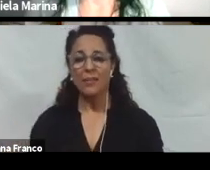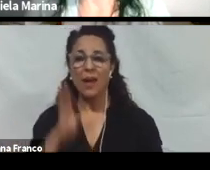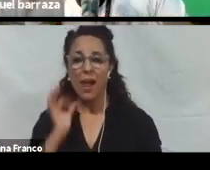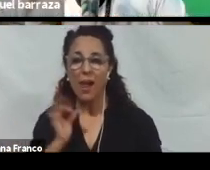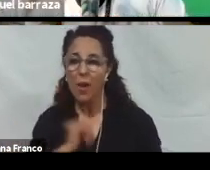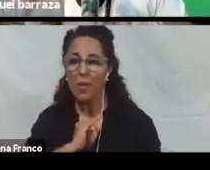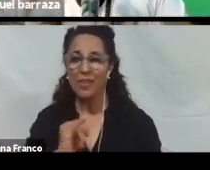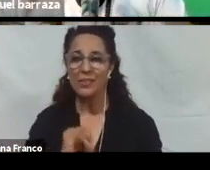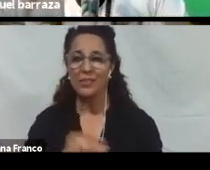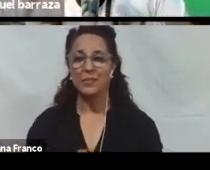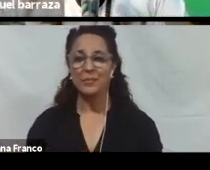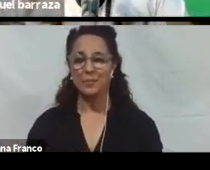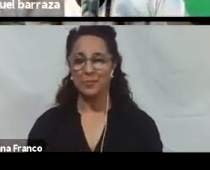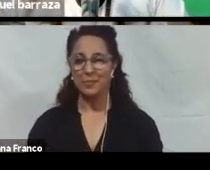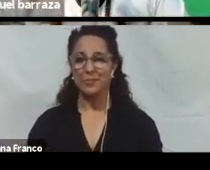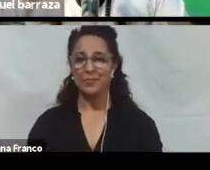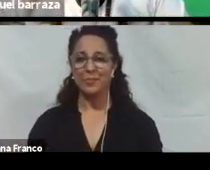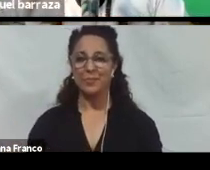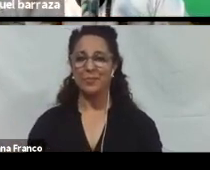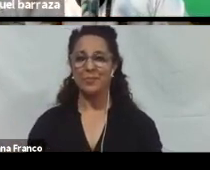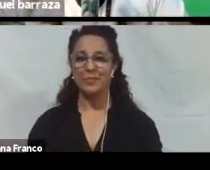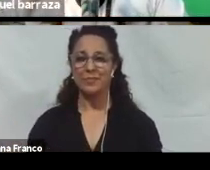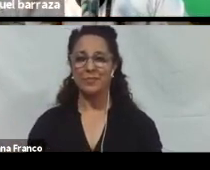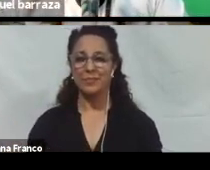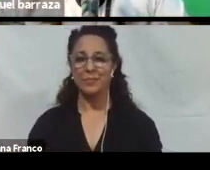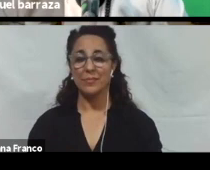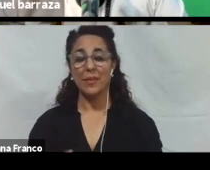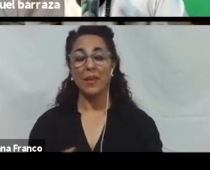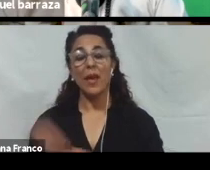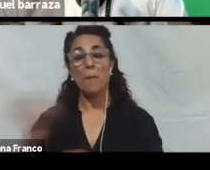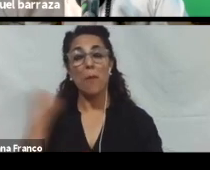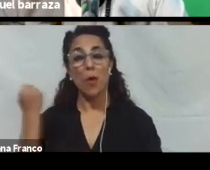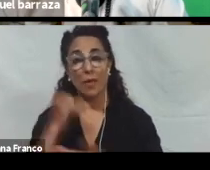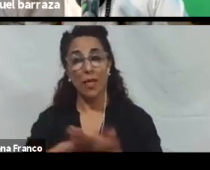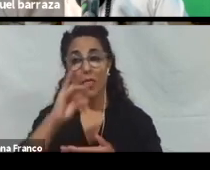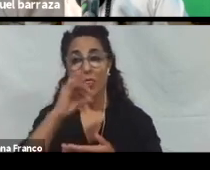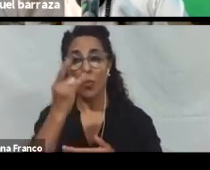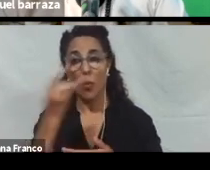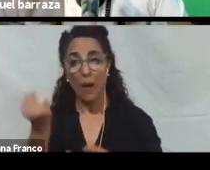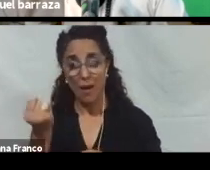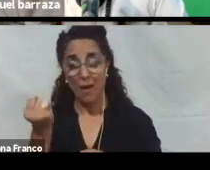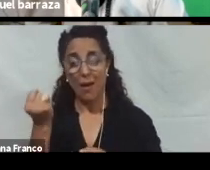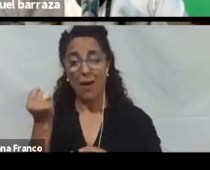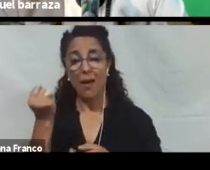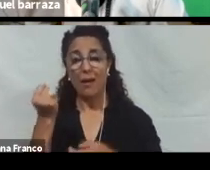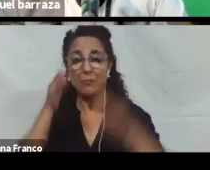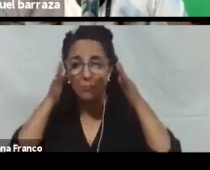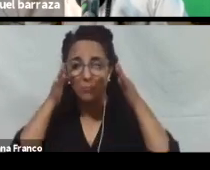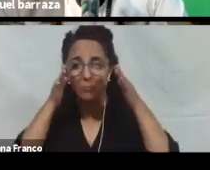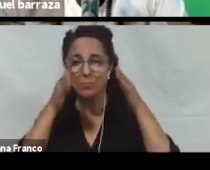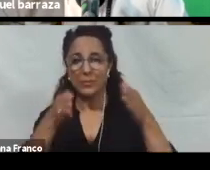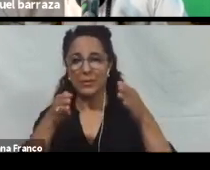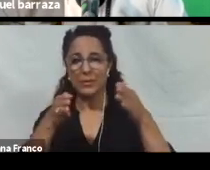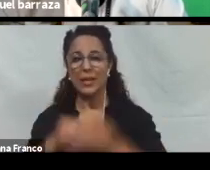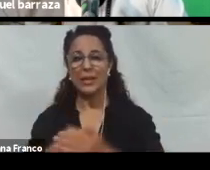Es muy importante. Como decía al principio. Dani. Edua. De centrarnos. En el. En el.